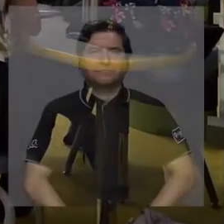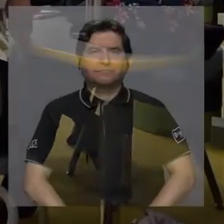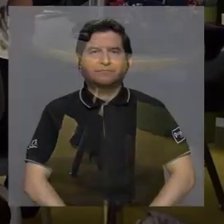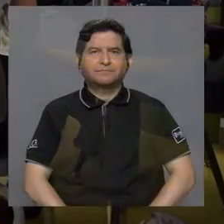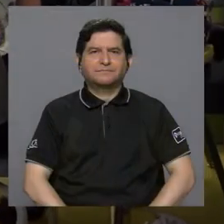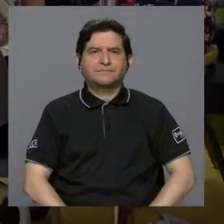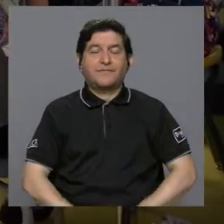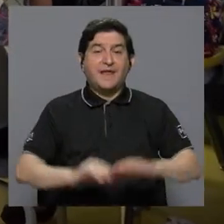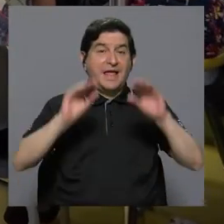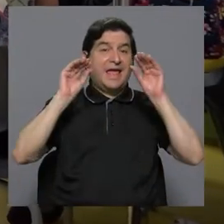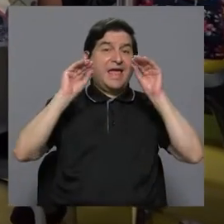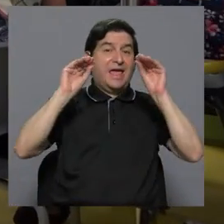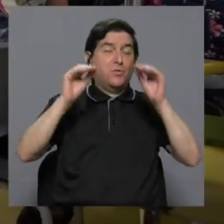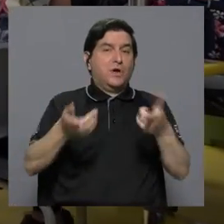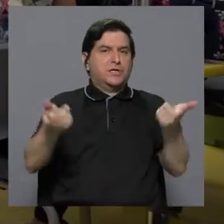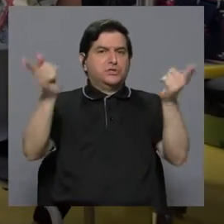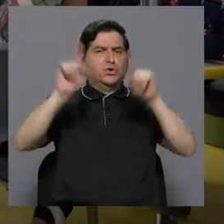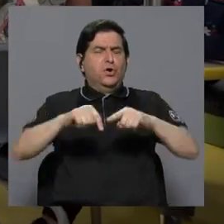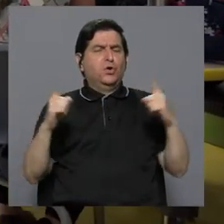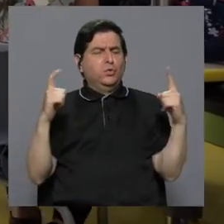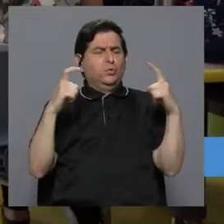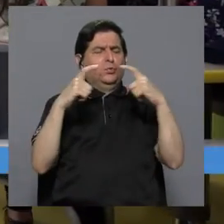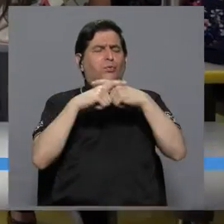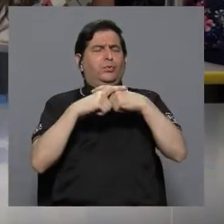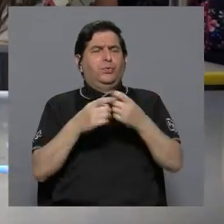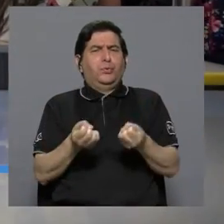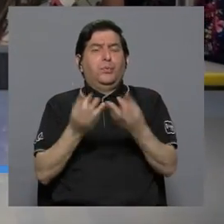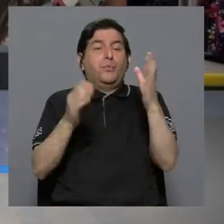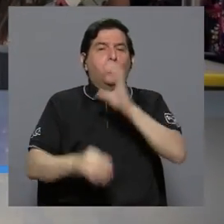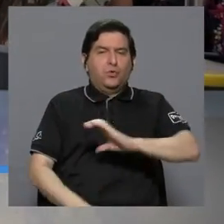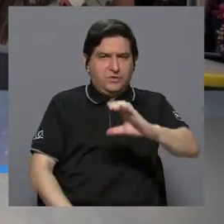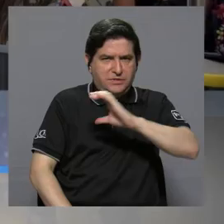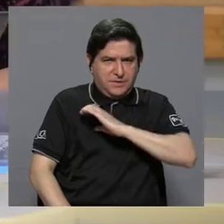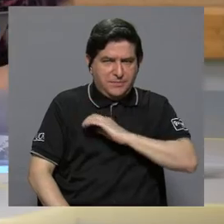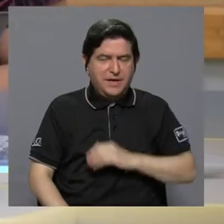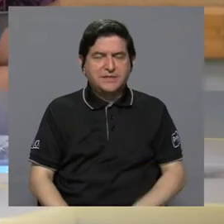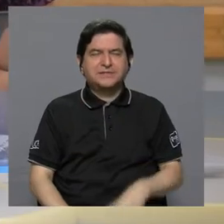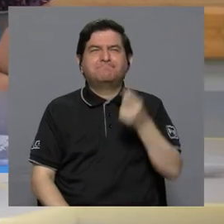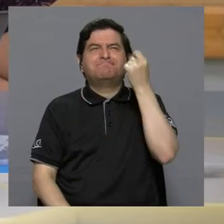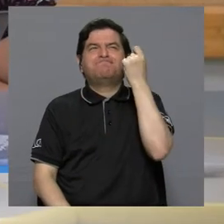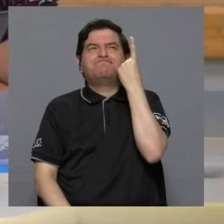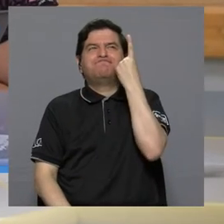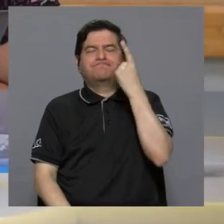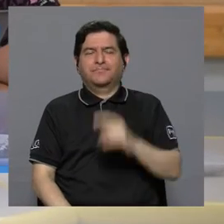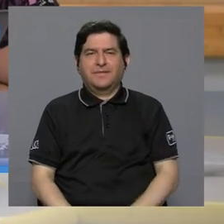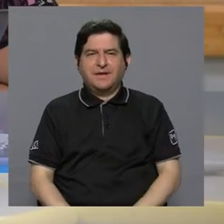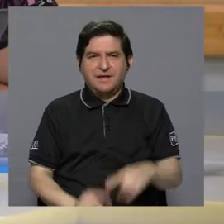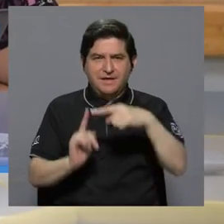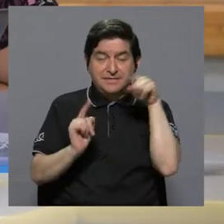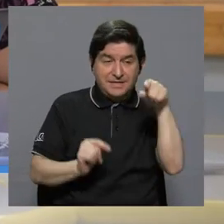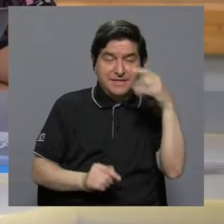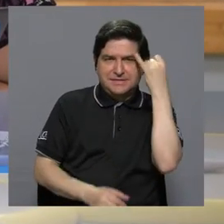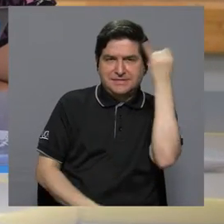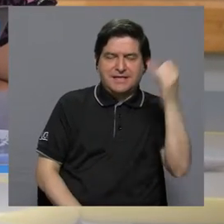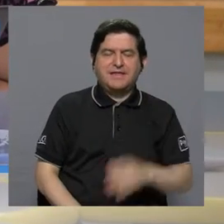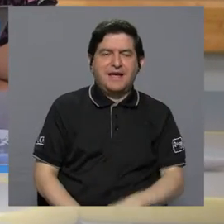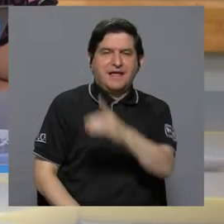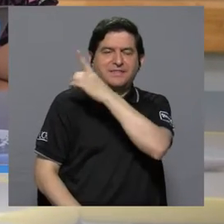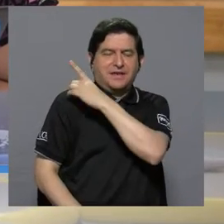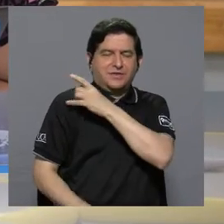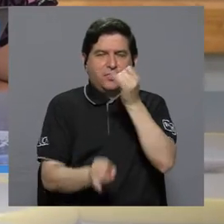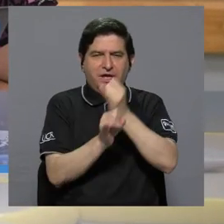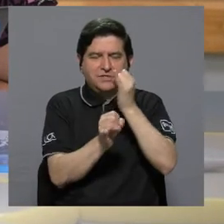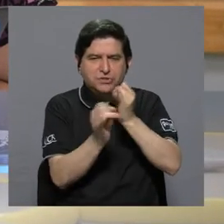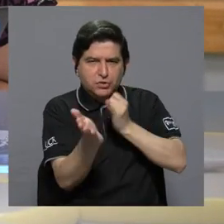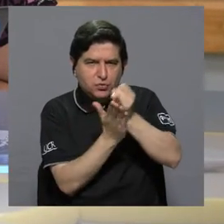La educación es un fenómeno complejo con múltiples aristas para su comprensión. Partiendo de esto, la directora del